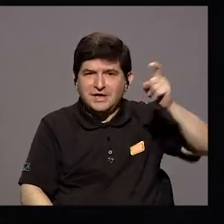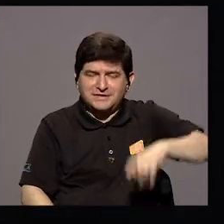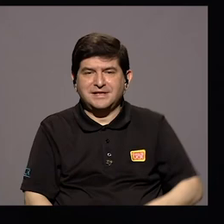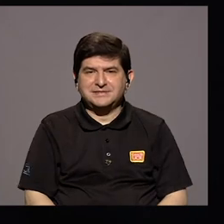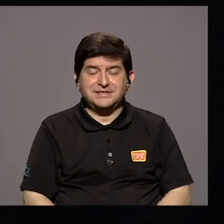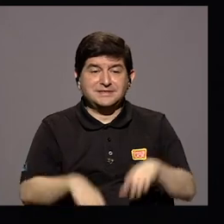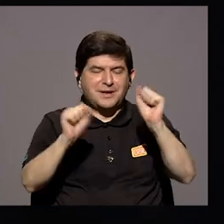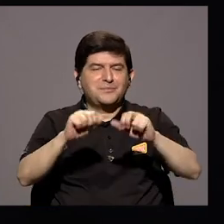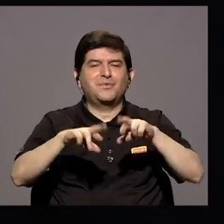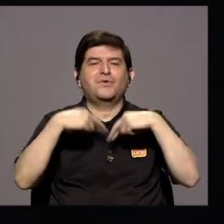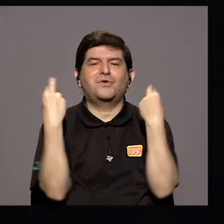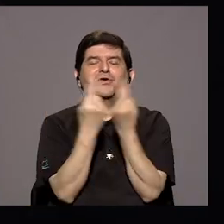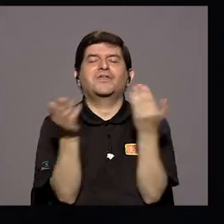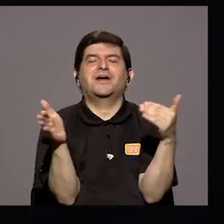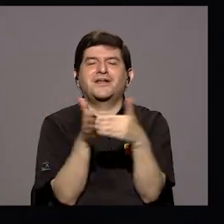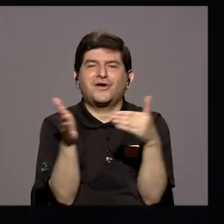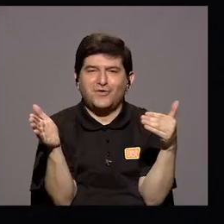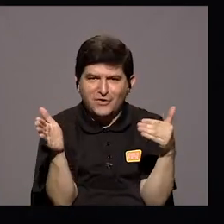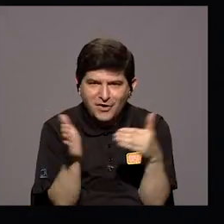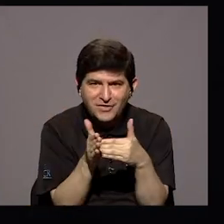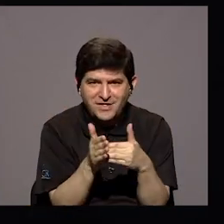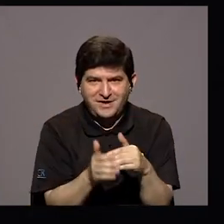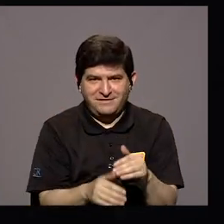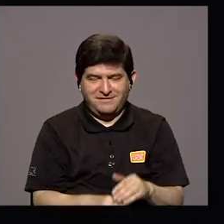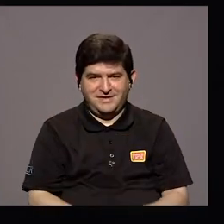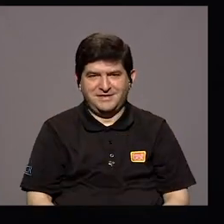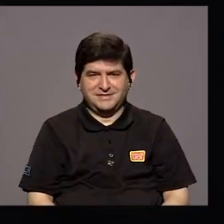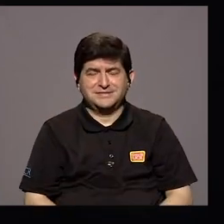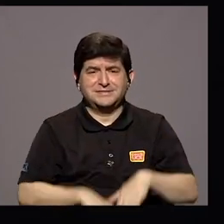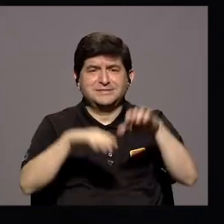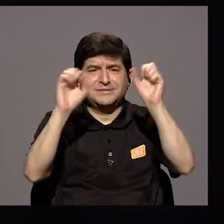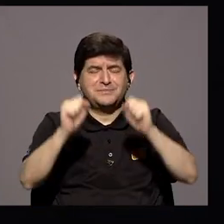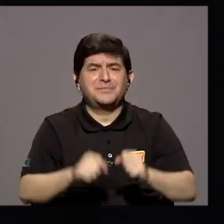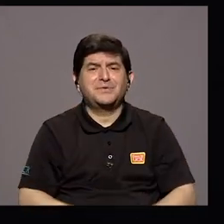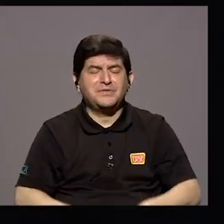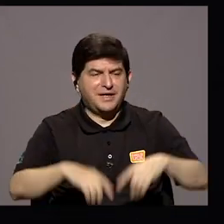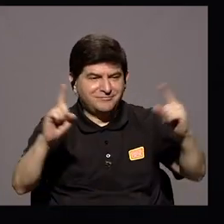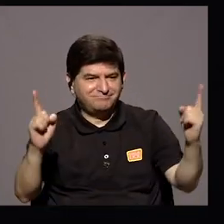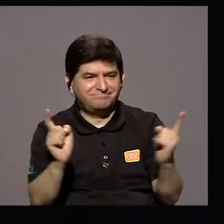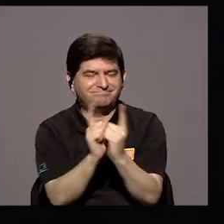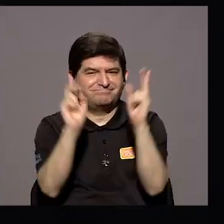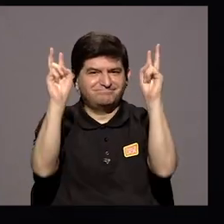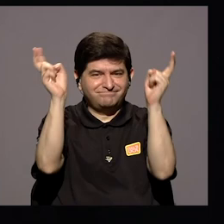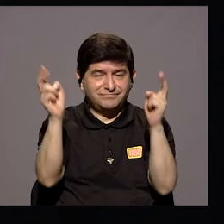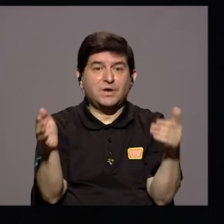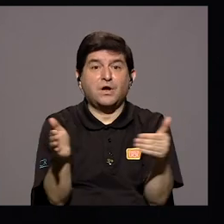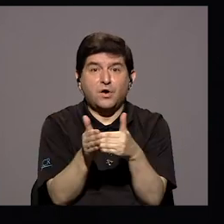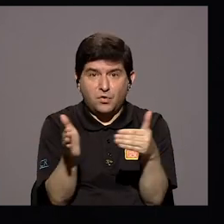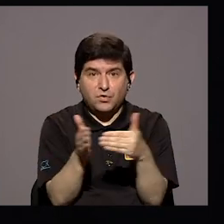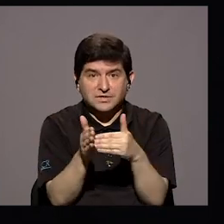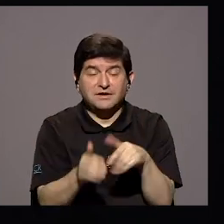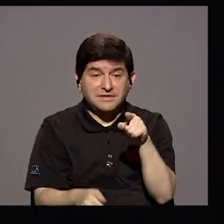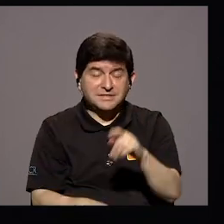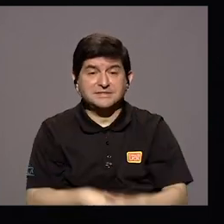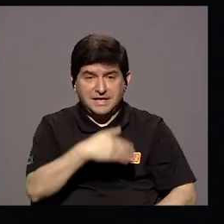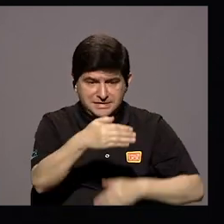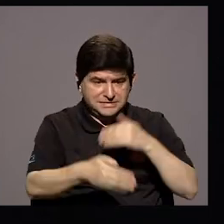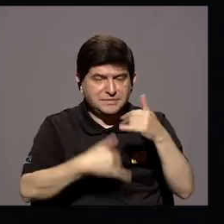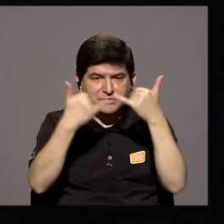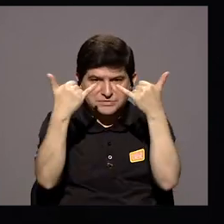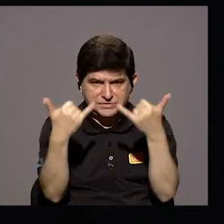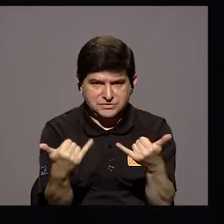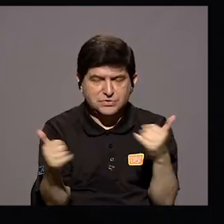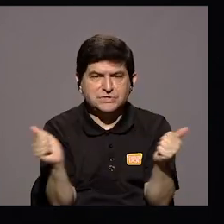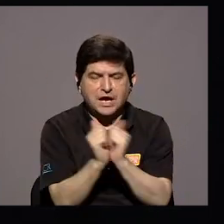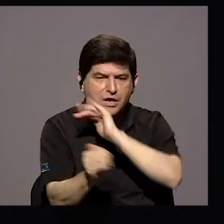Necesitan Encontrarse De Nuevo Así Que Este Regreso Afortunadamente Ya bajo Todo un